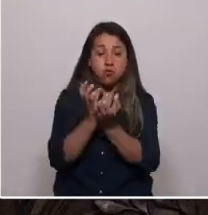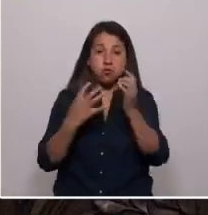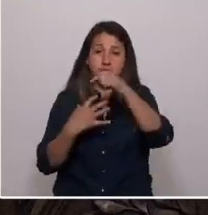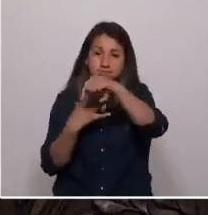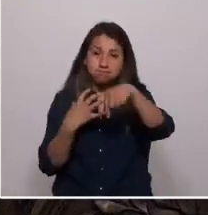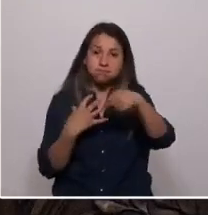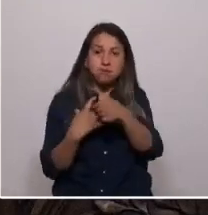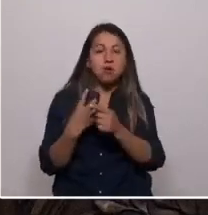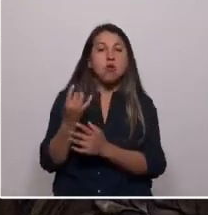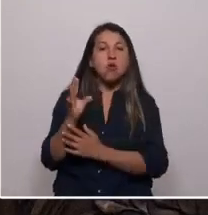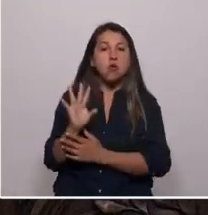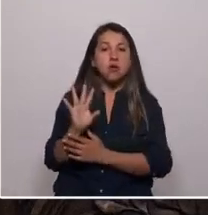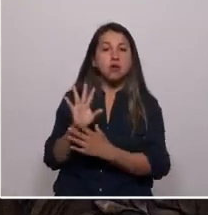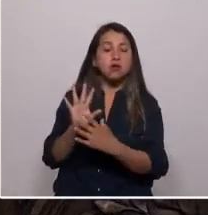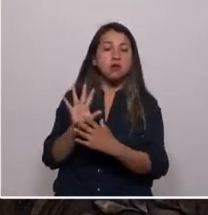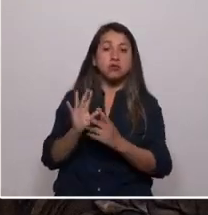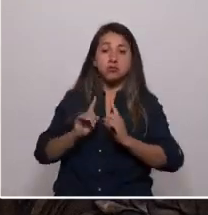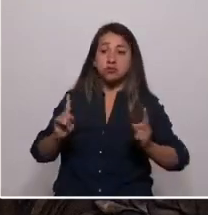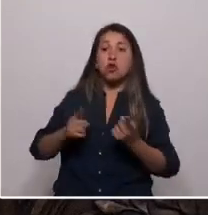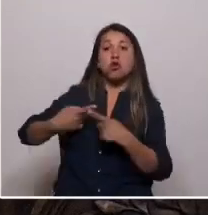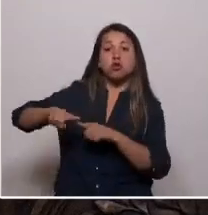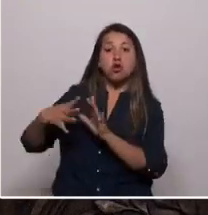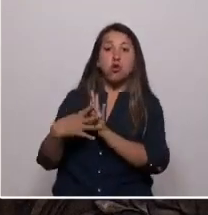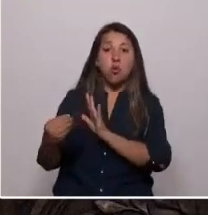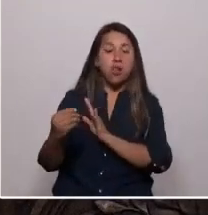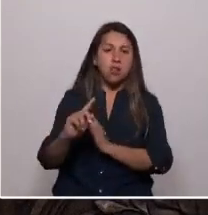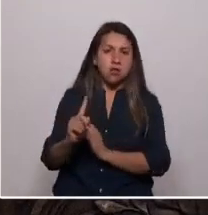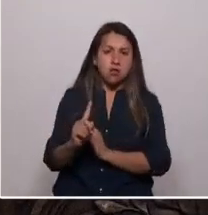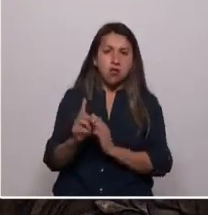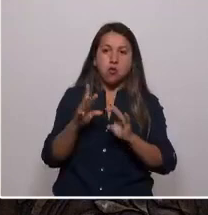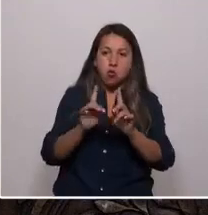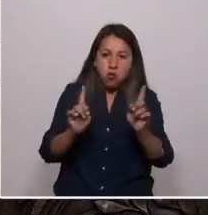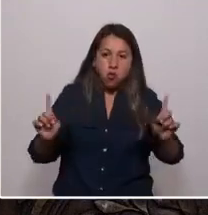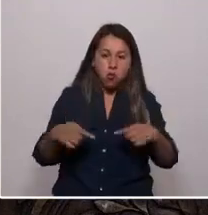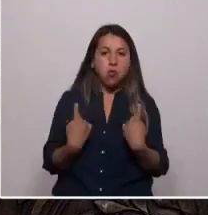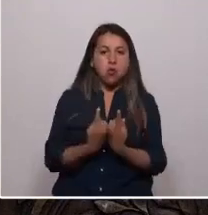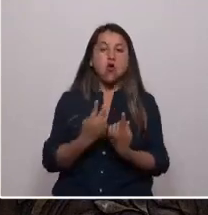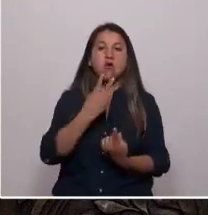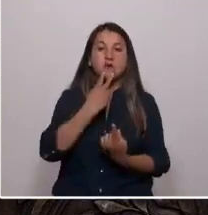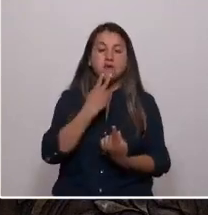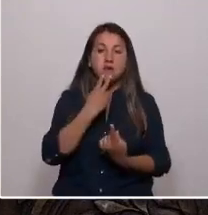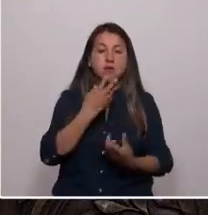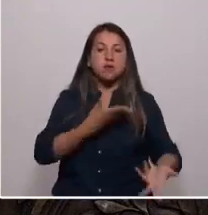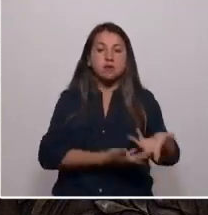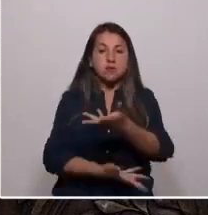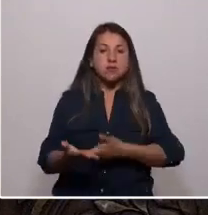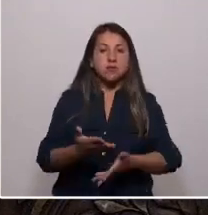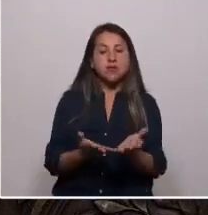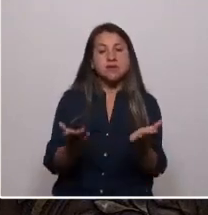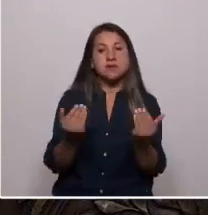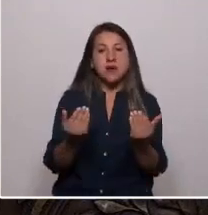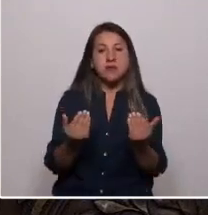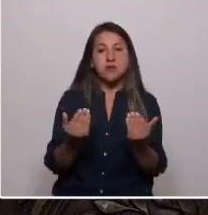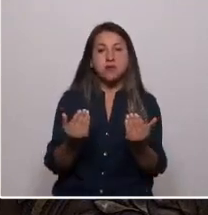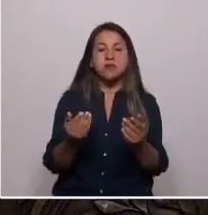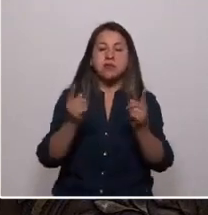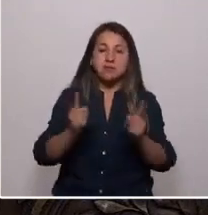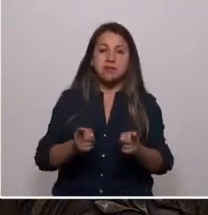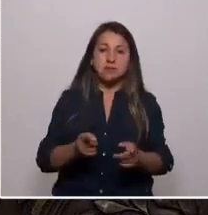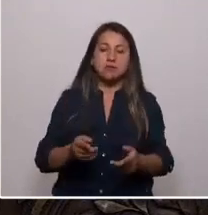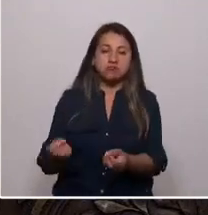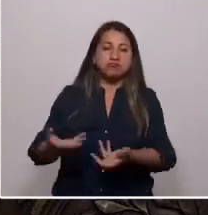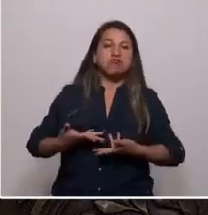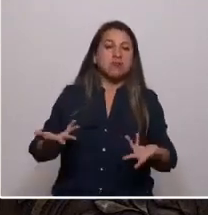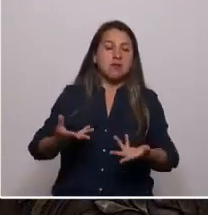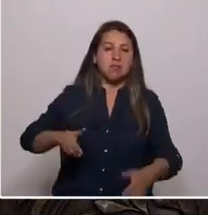somos únicas y repetibles. Por el solo hecho de existir y habitar, merecemos dignidad. Para que así